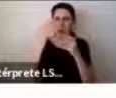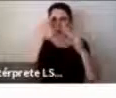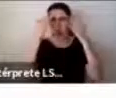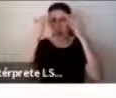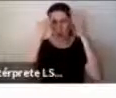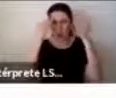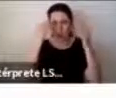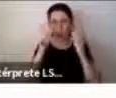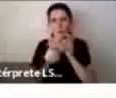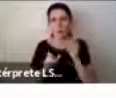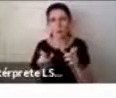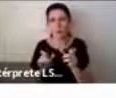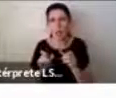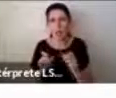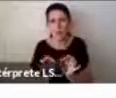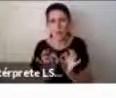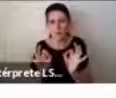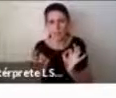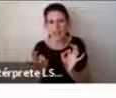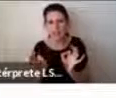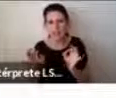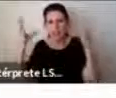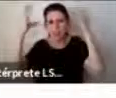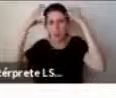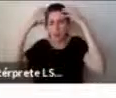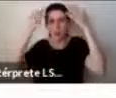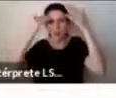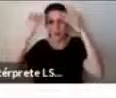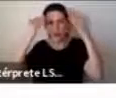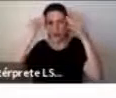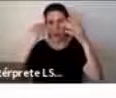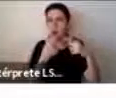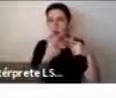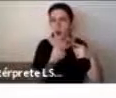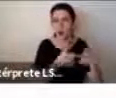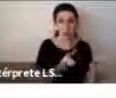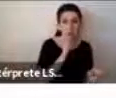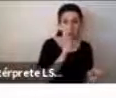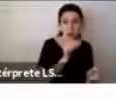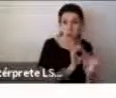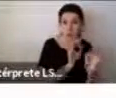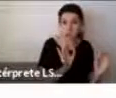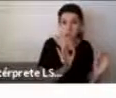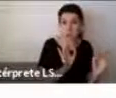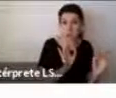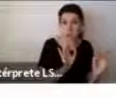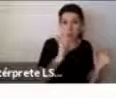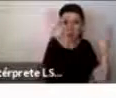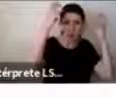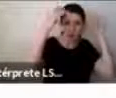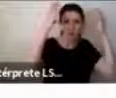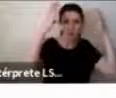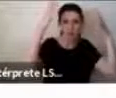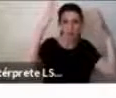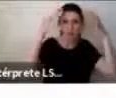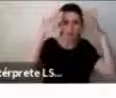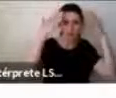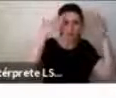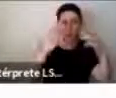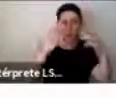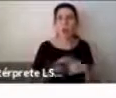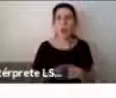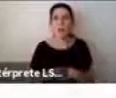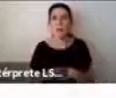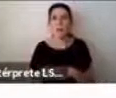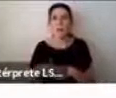neuropsicología, como personas que no están especializadas en neuropsicología, trabajamos con diseñadores, hubo psicólogos que hicieron,